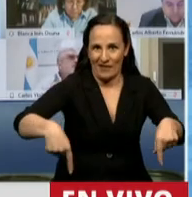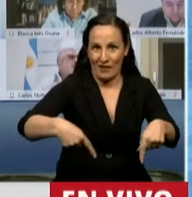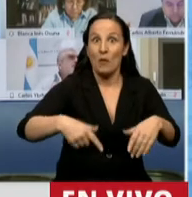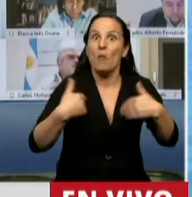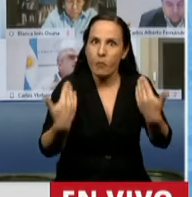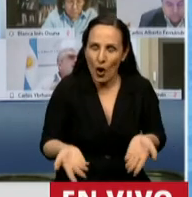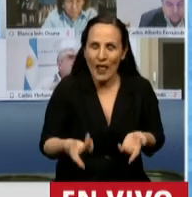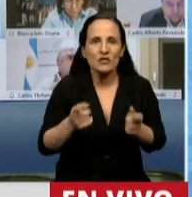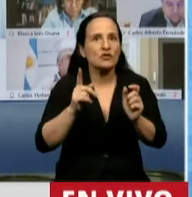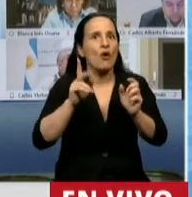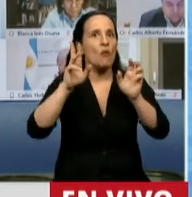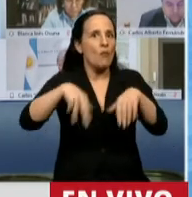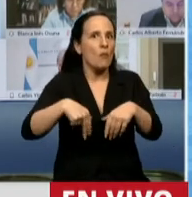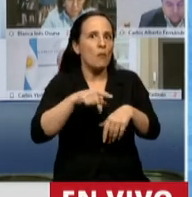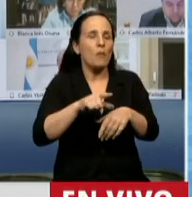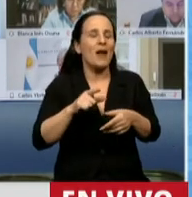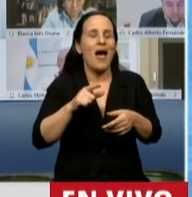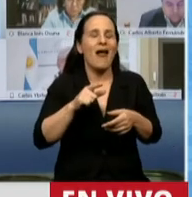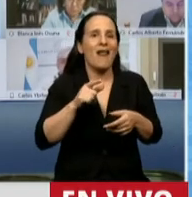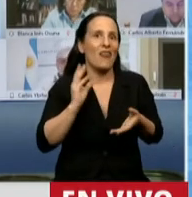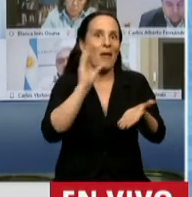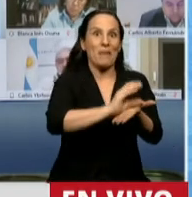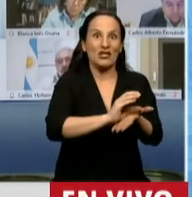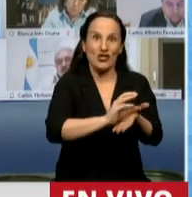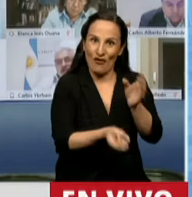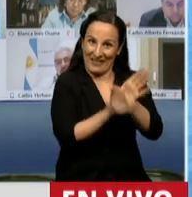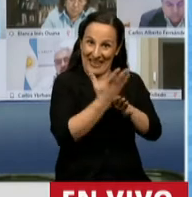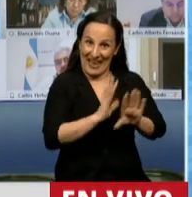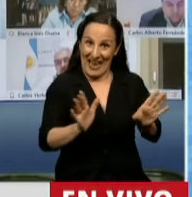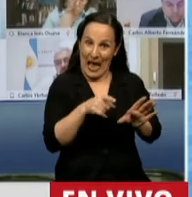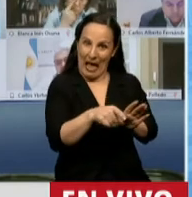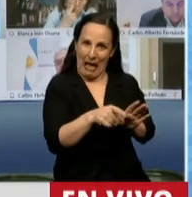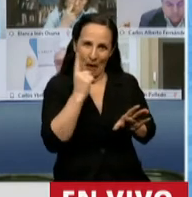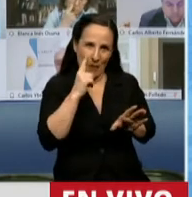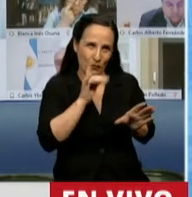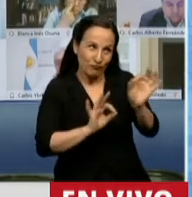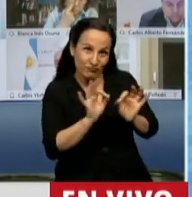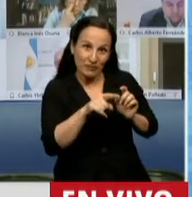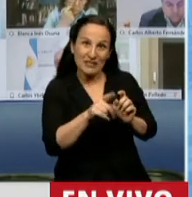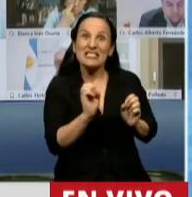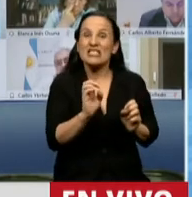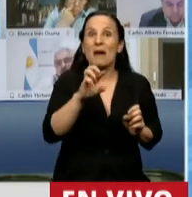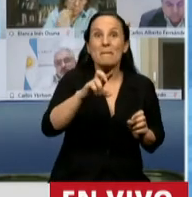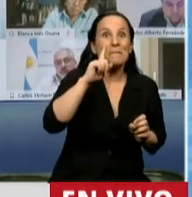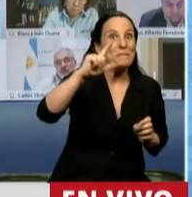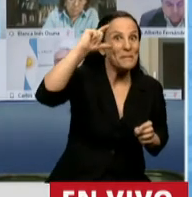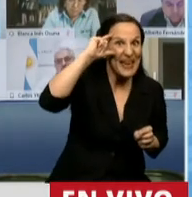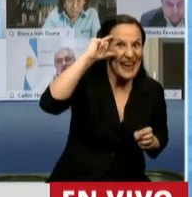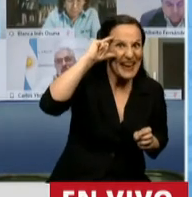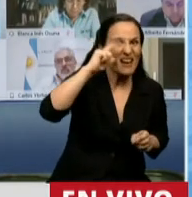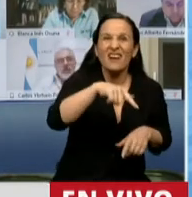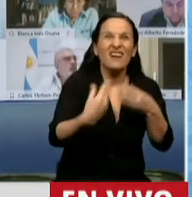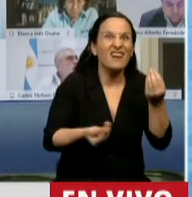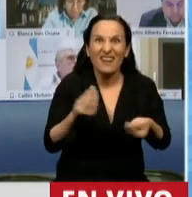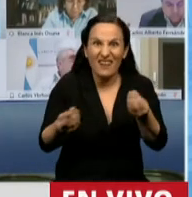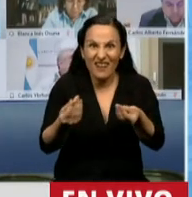un programa de inversiones, señor presidente, estratégico, que se llama PIE, integrado